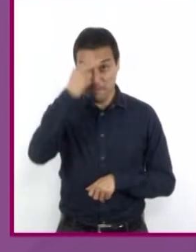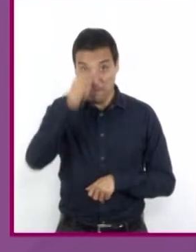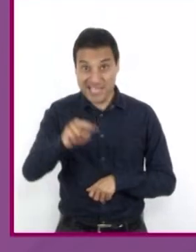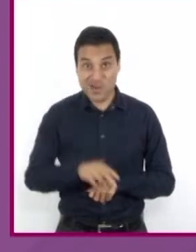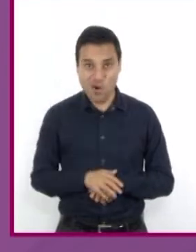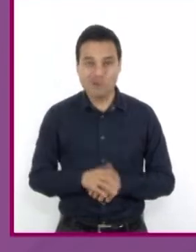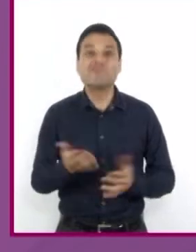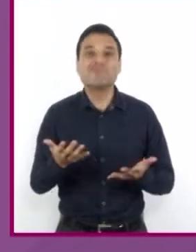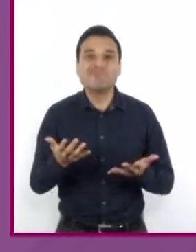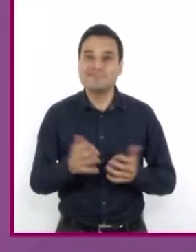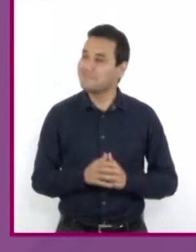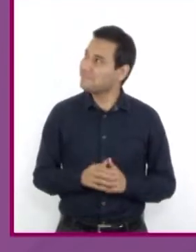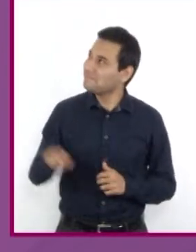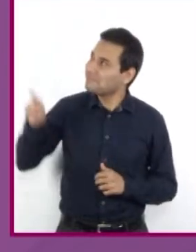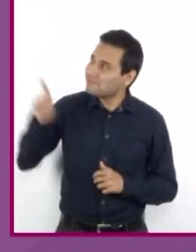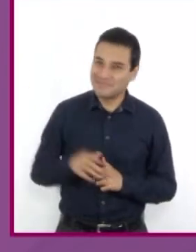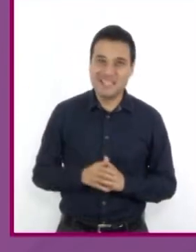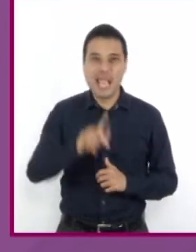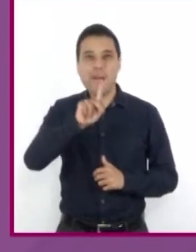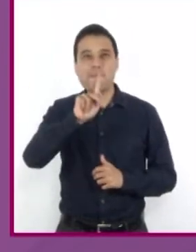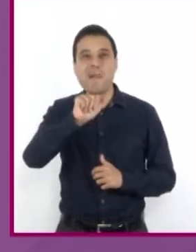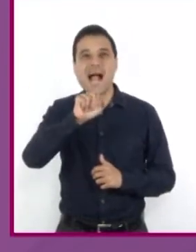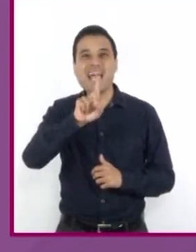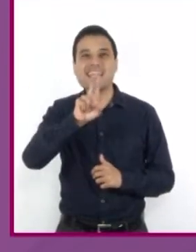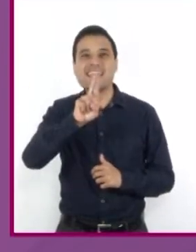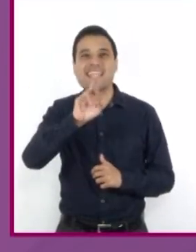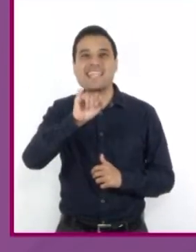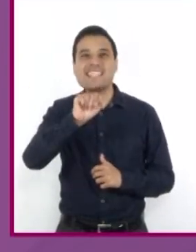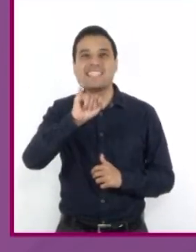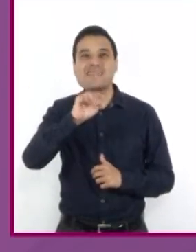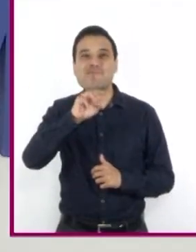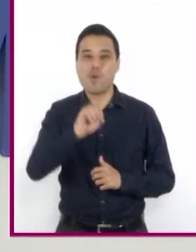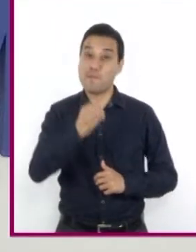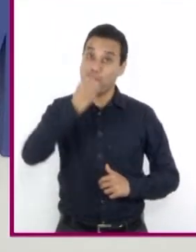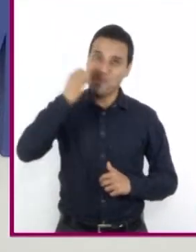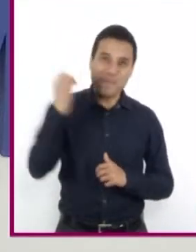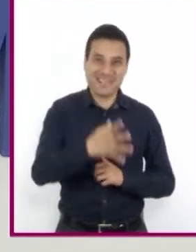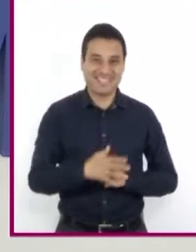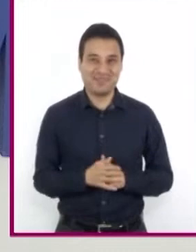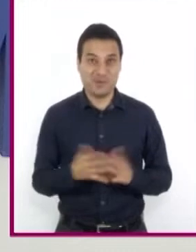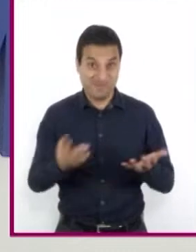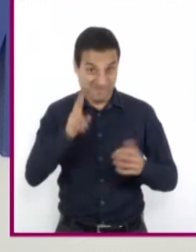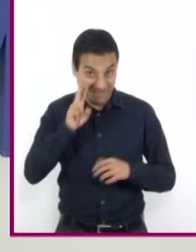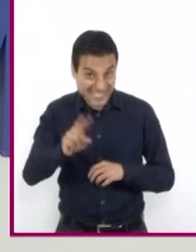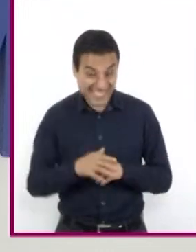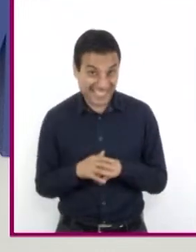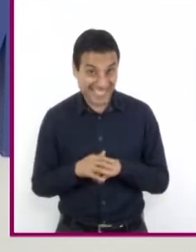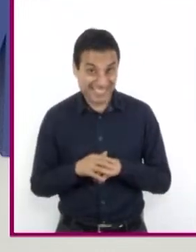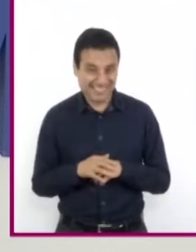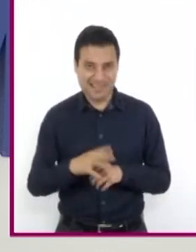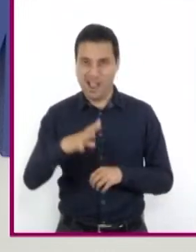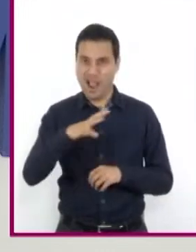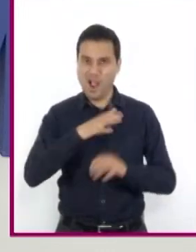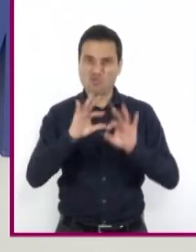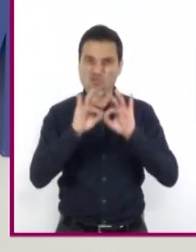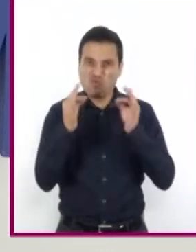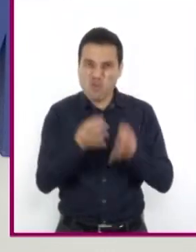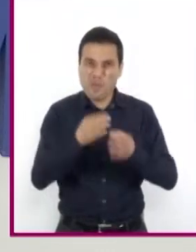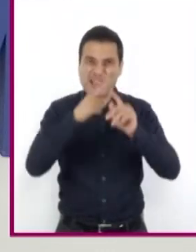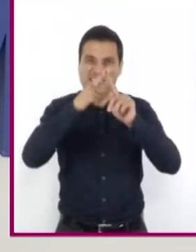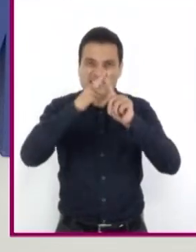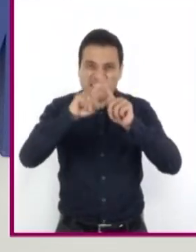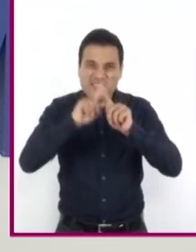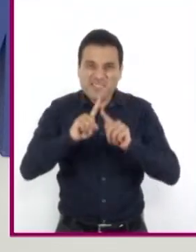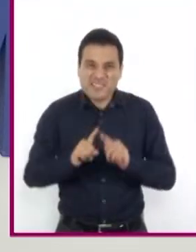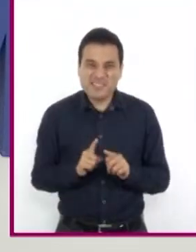muchas regiones de México decimos eso está padrísimo. ¿Se dan cuenta de todas las formas que hay para